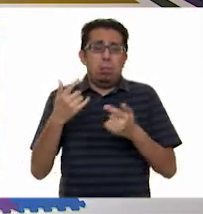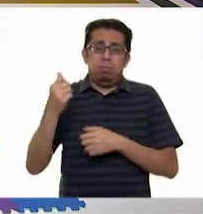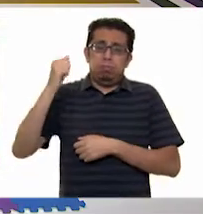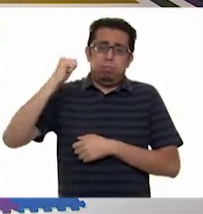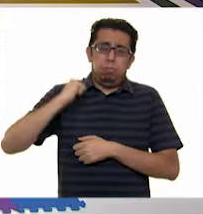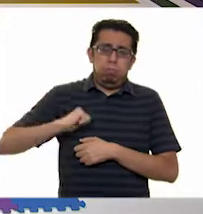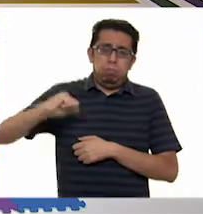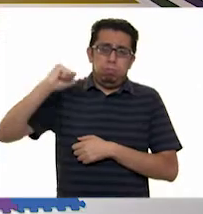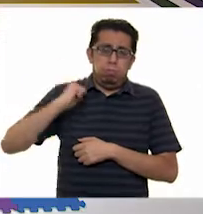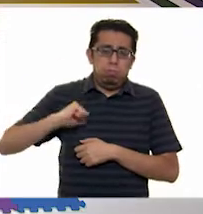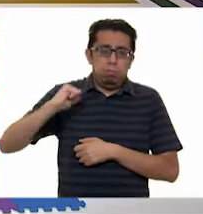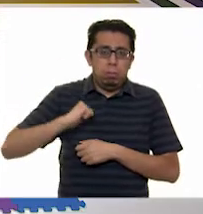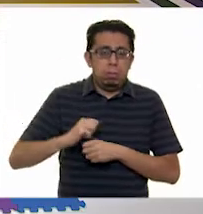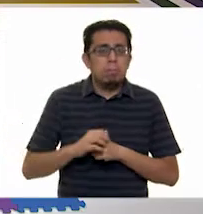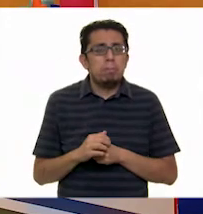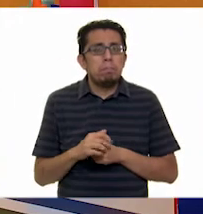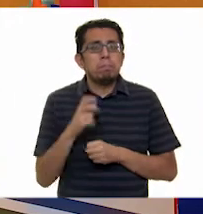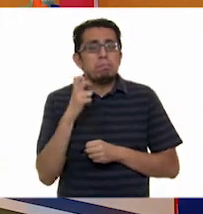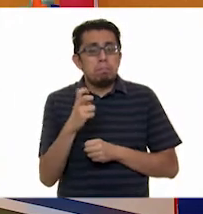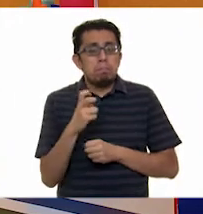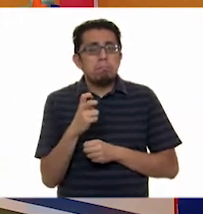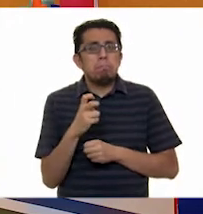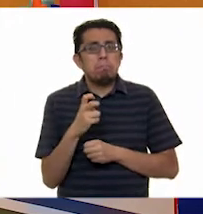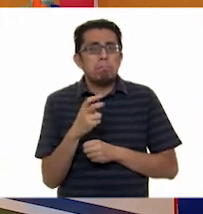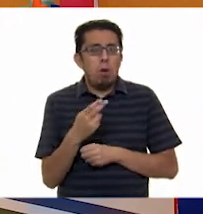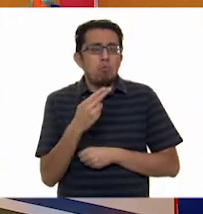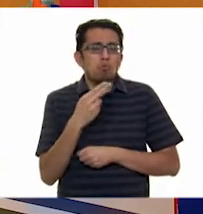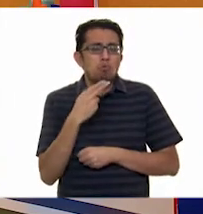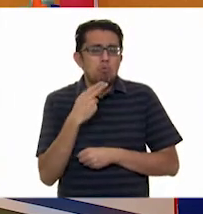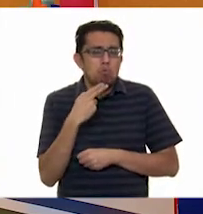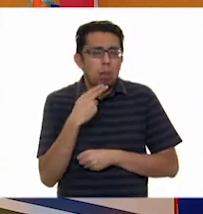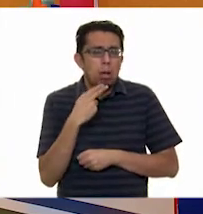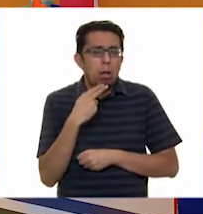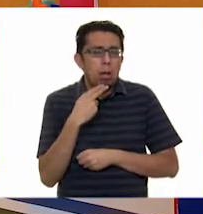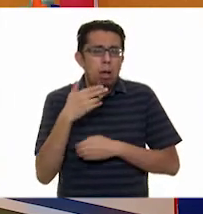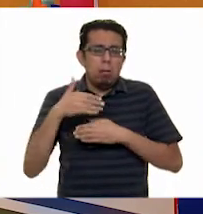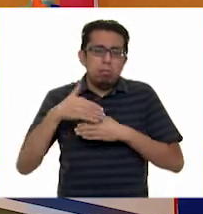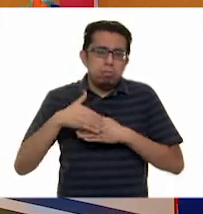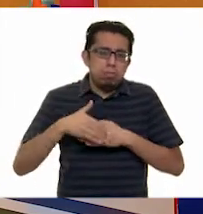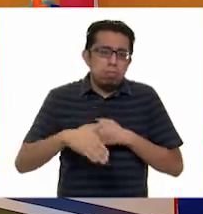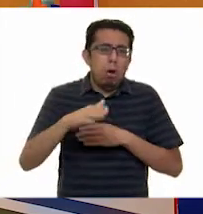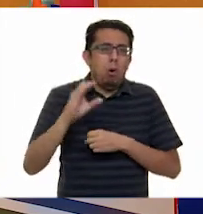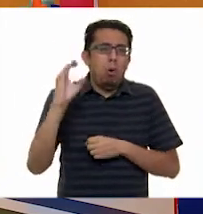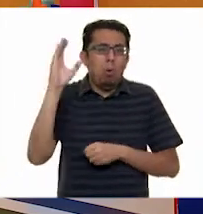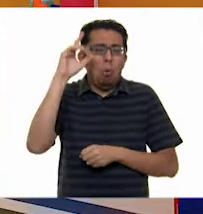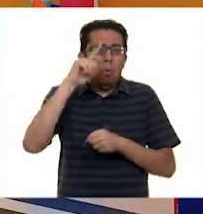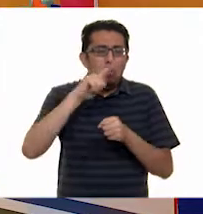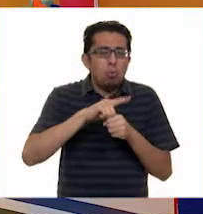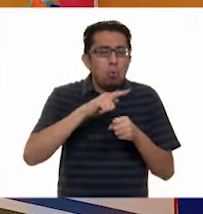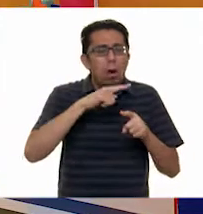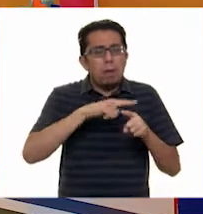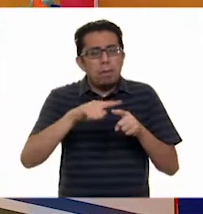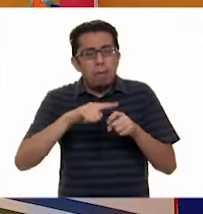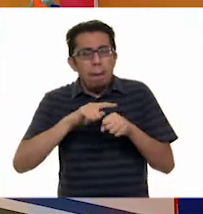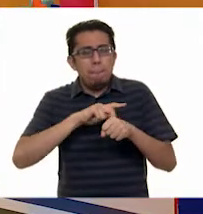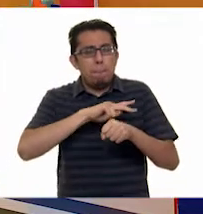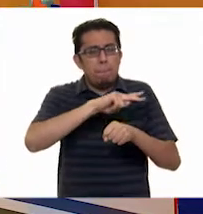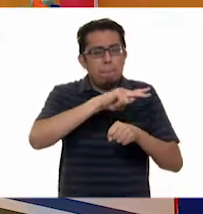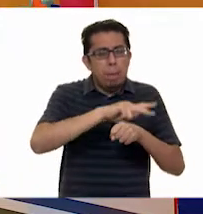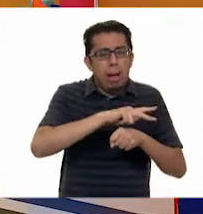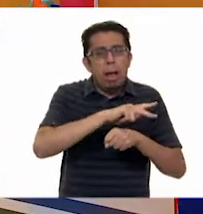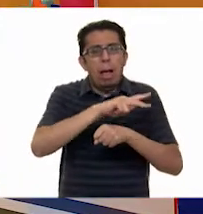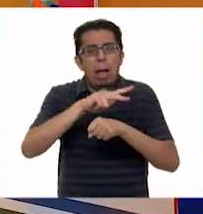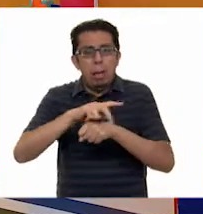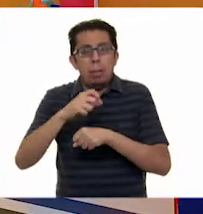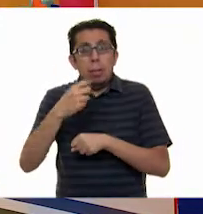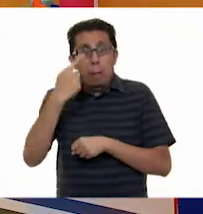que se ha ido utilizando a través de muchas culturas y de muchos países. Y para conocer